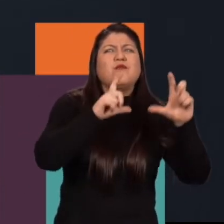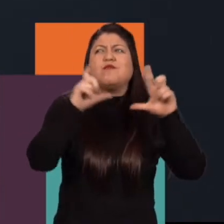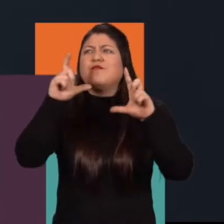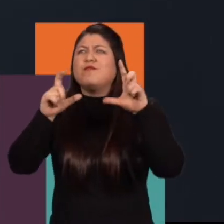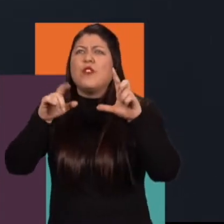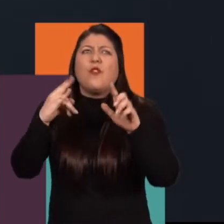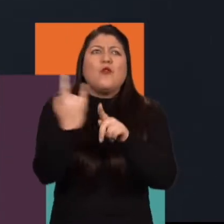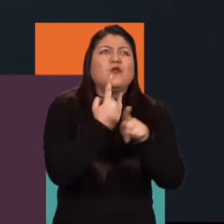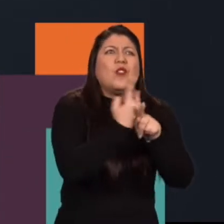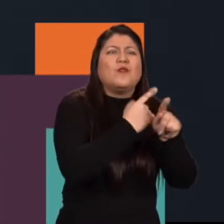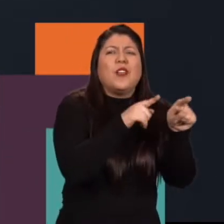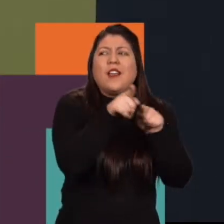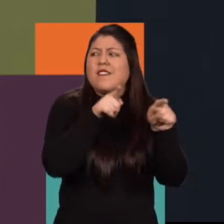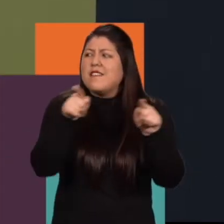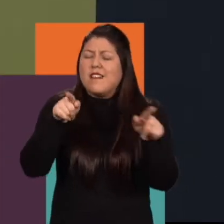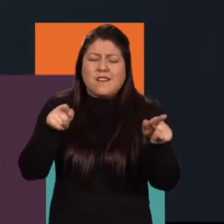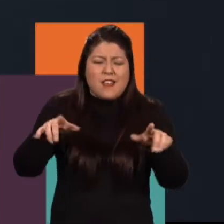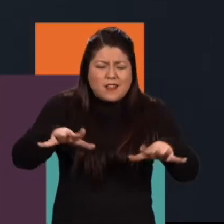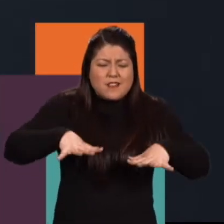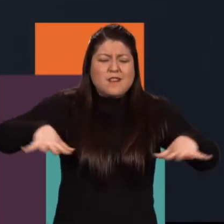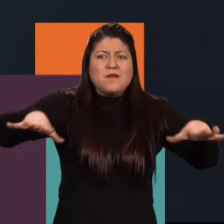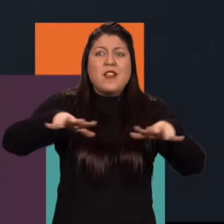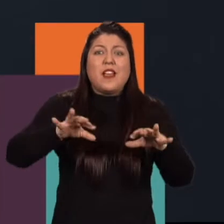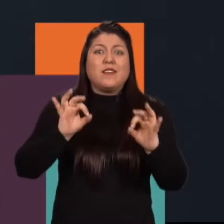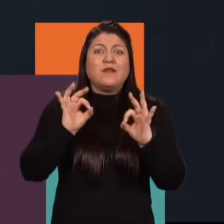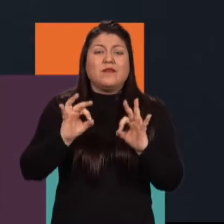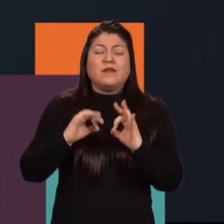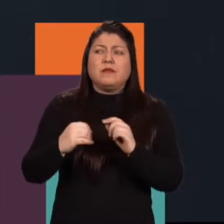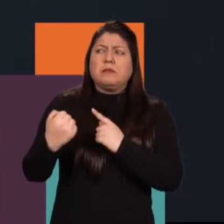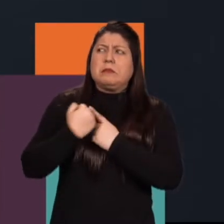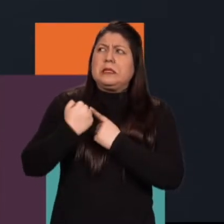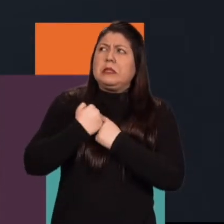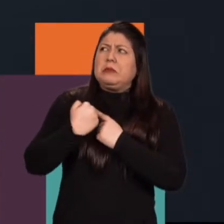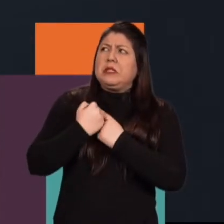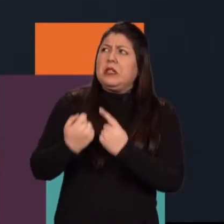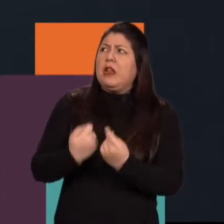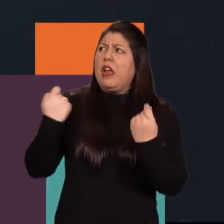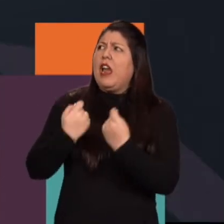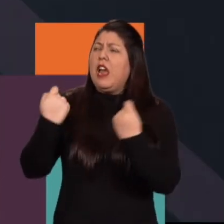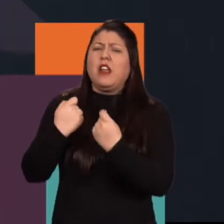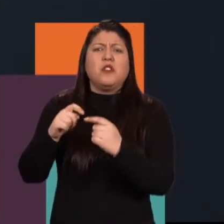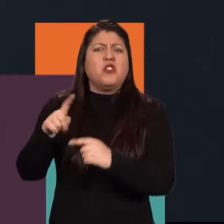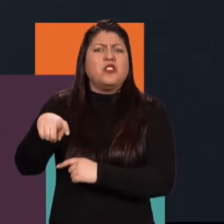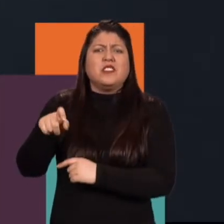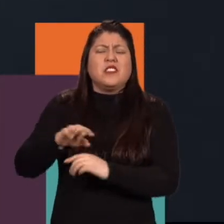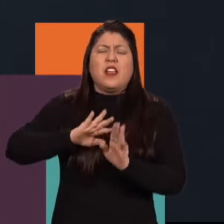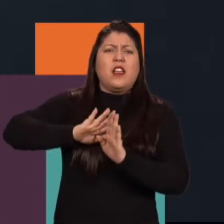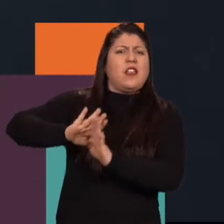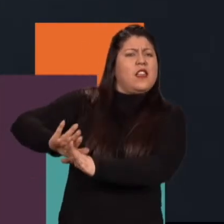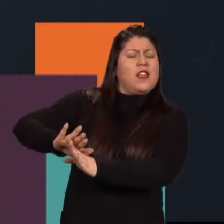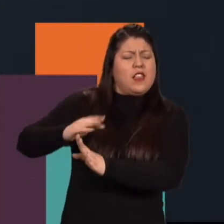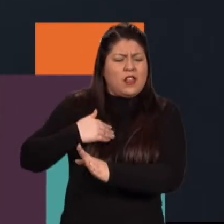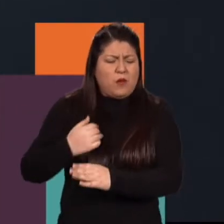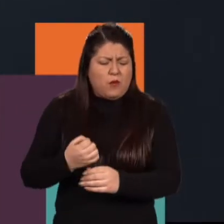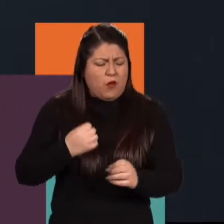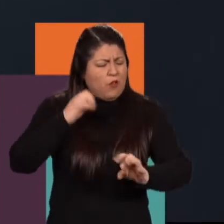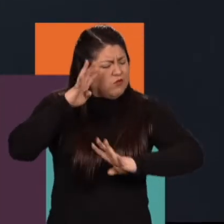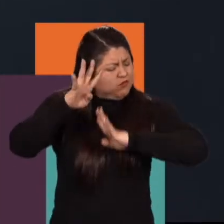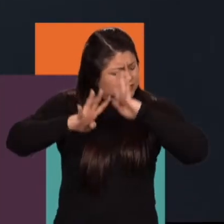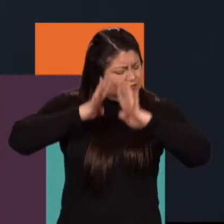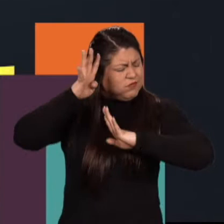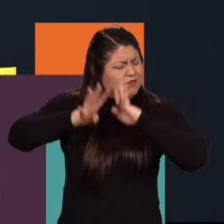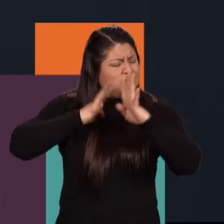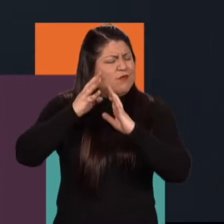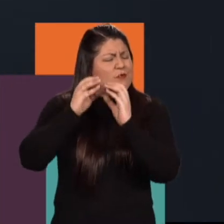decía de fotografiar esos lugares tan hermosos que tiene Colombia, digamos que esa presión comercial no se ve tanto en los canales regionales.